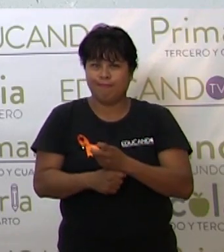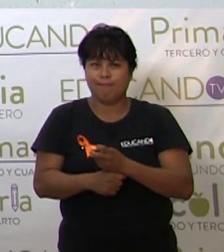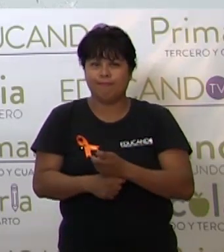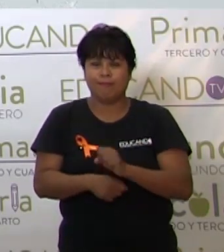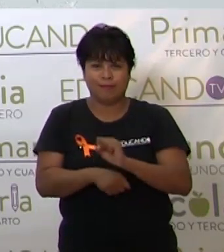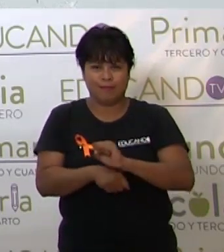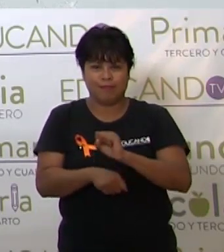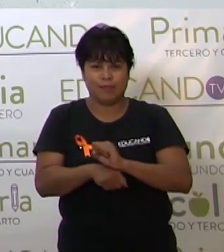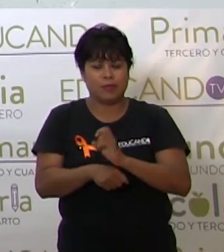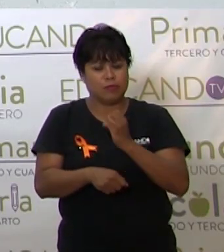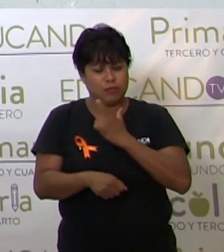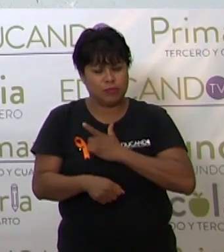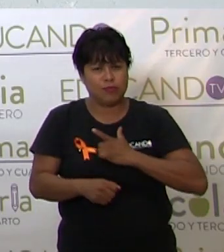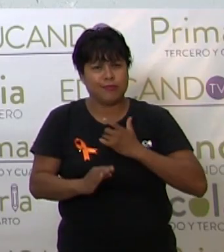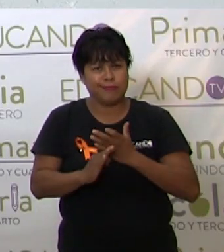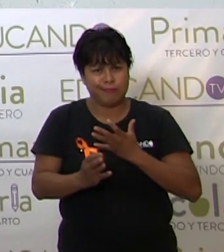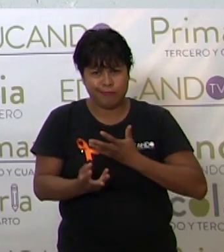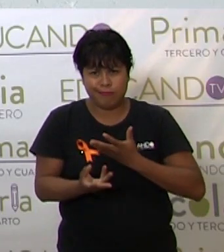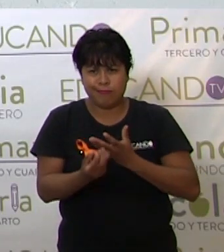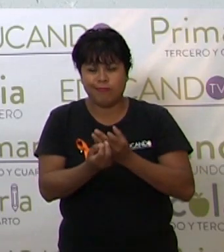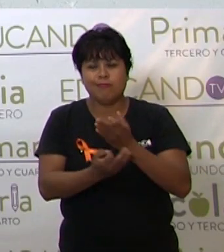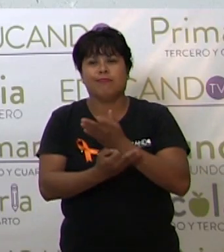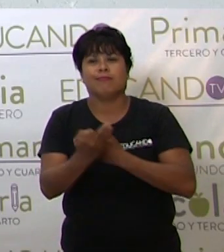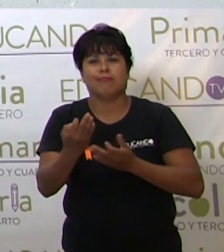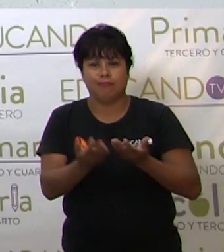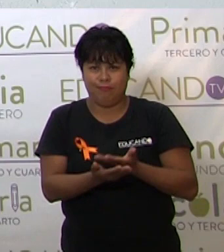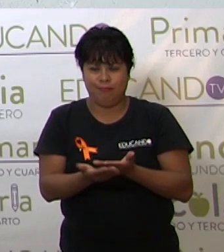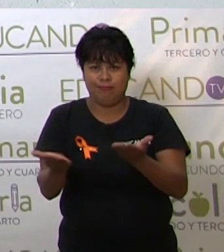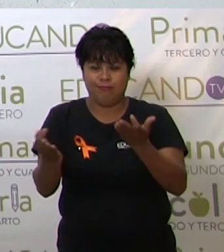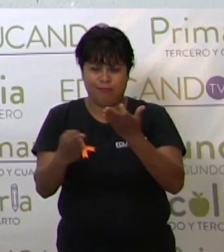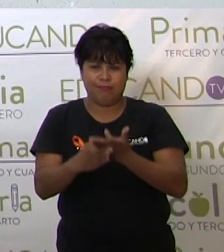Me da mucho gusto estar con todos ustedes el día de hoy.